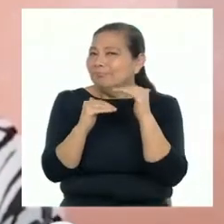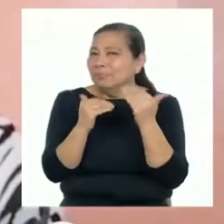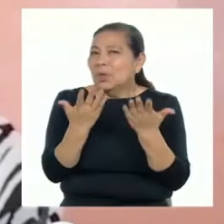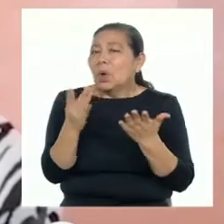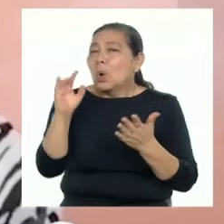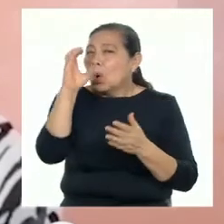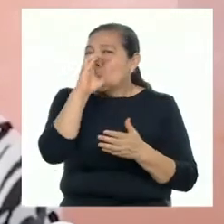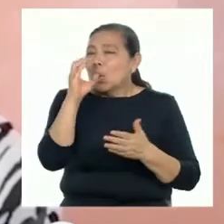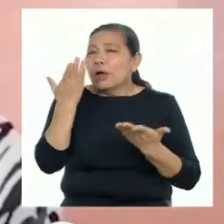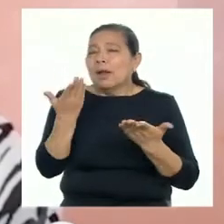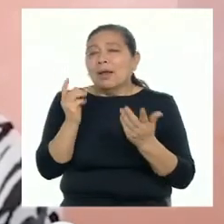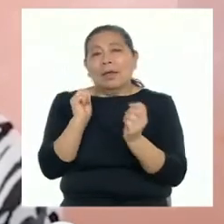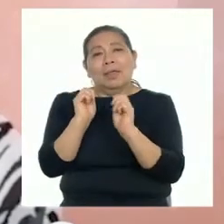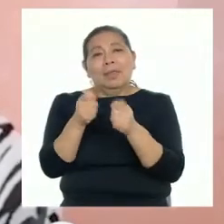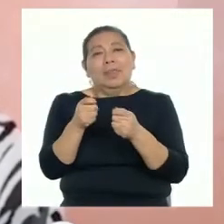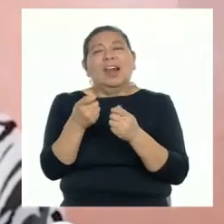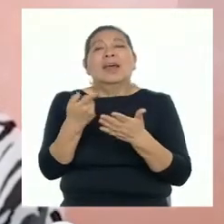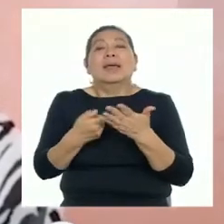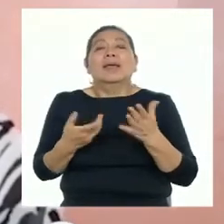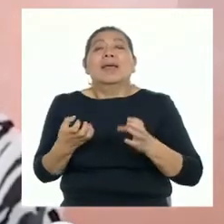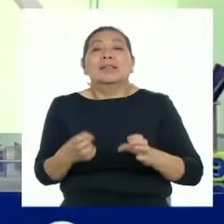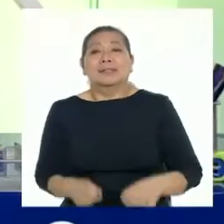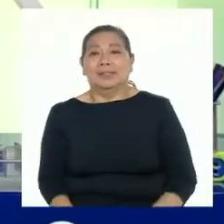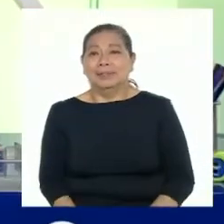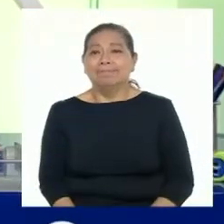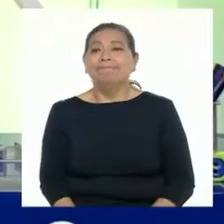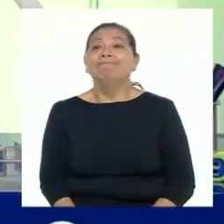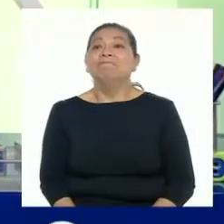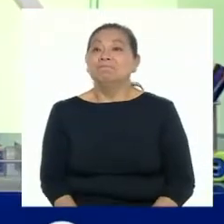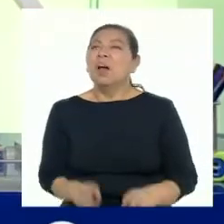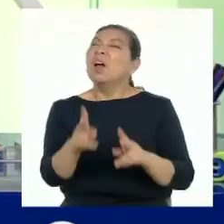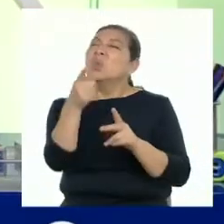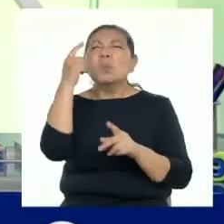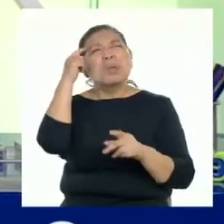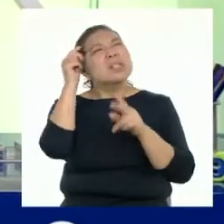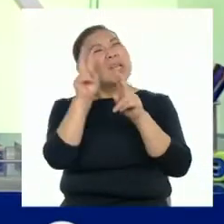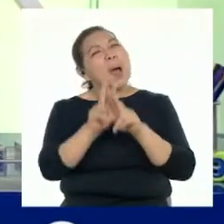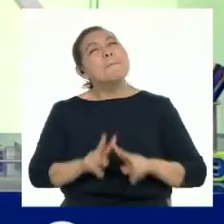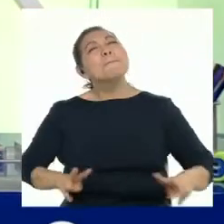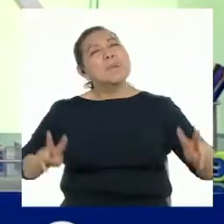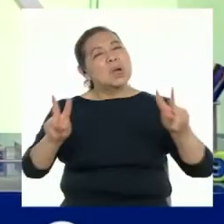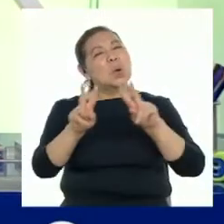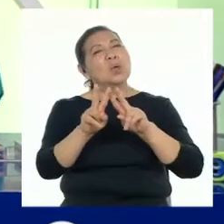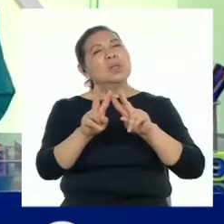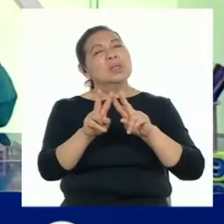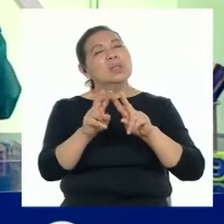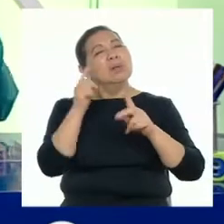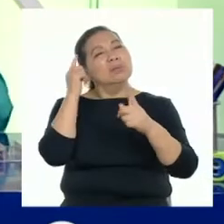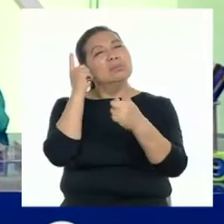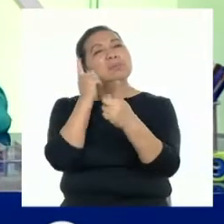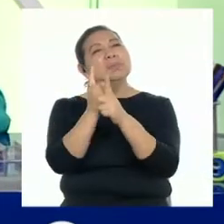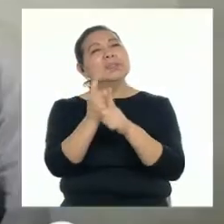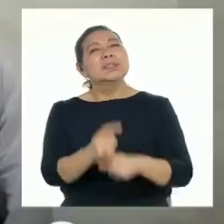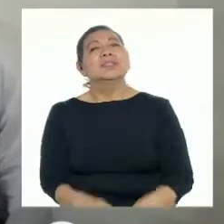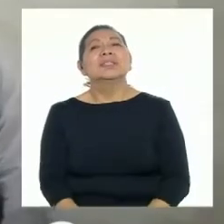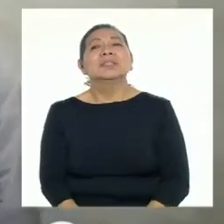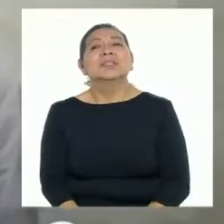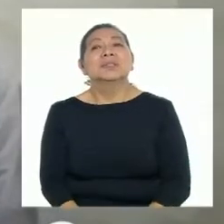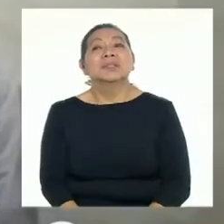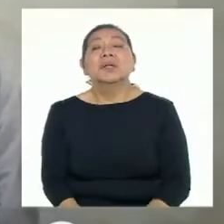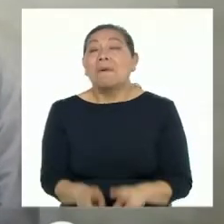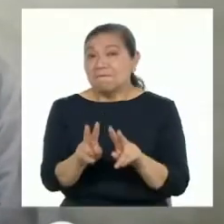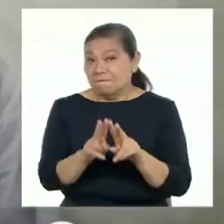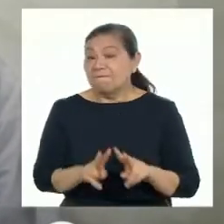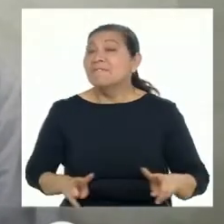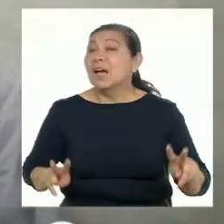y buscar la manera de darles una solución. ¿Qué valores creen que son importantes para alcanzar nuestros objetivos? Los